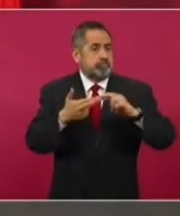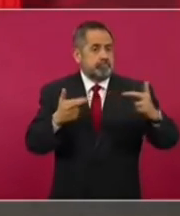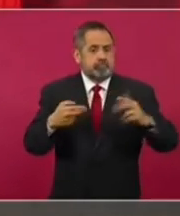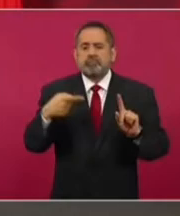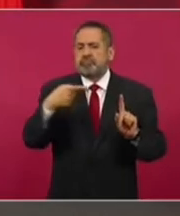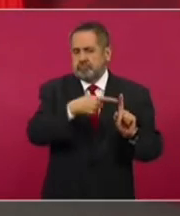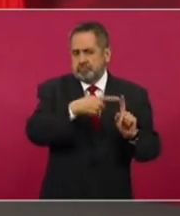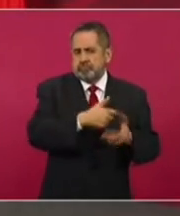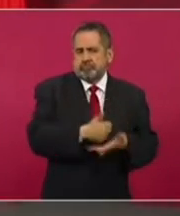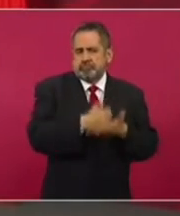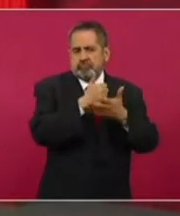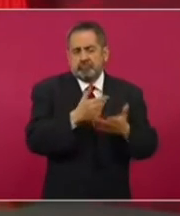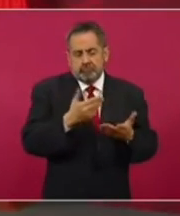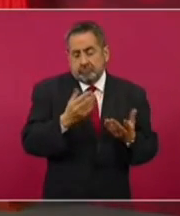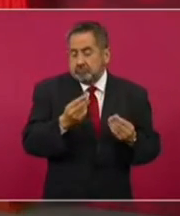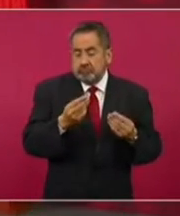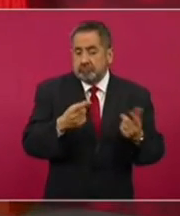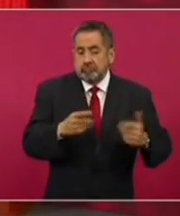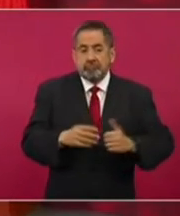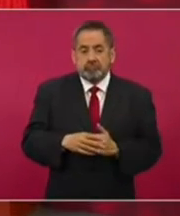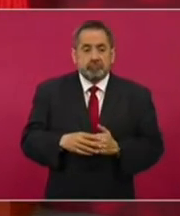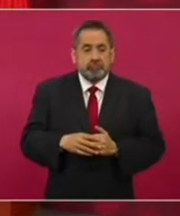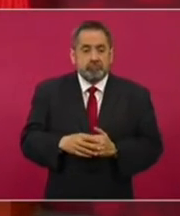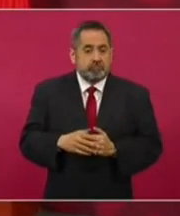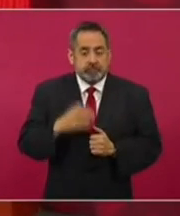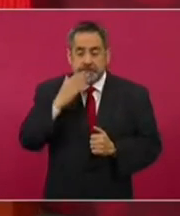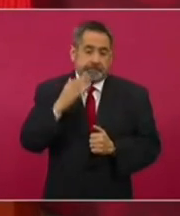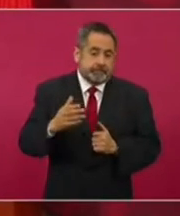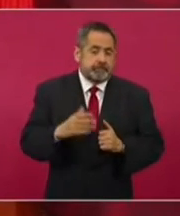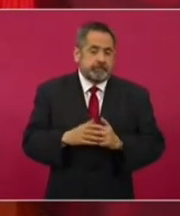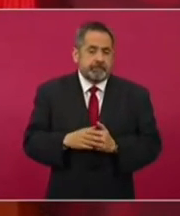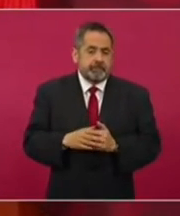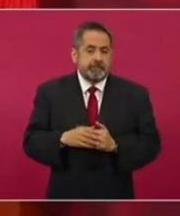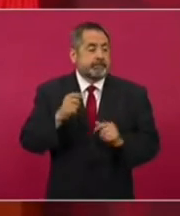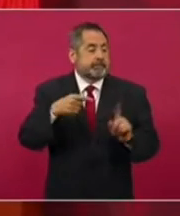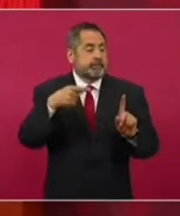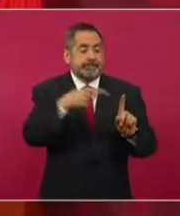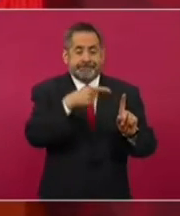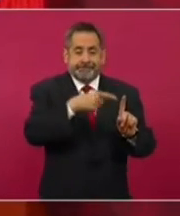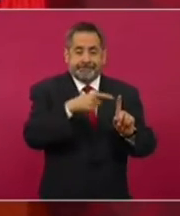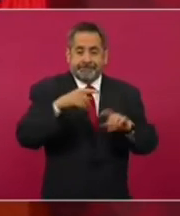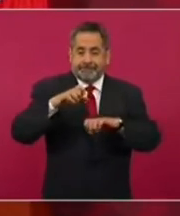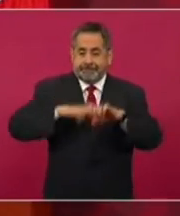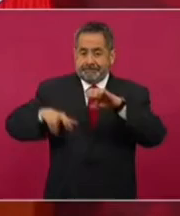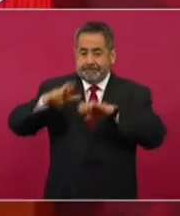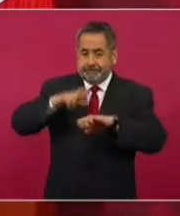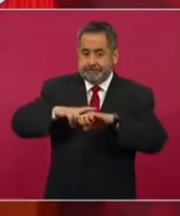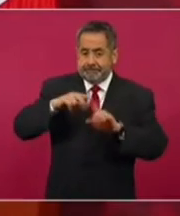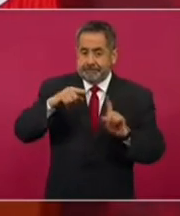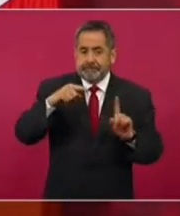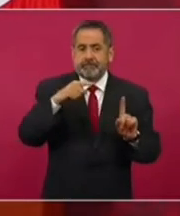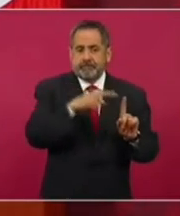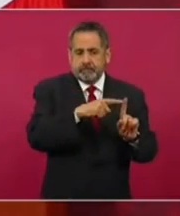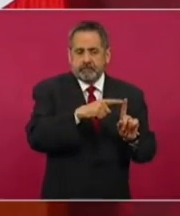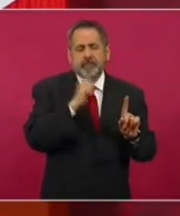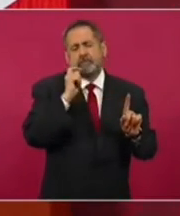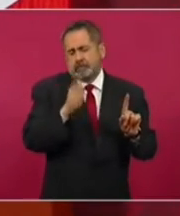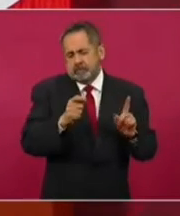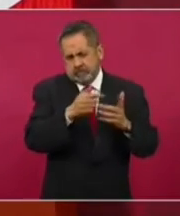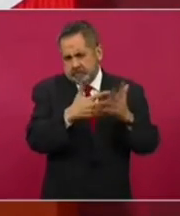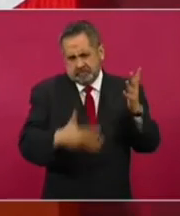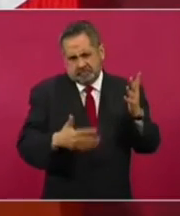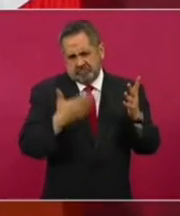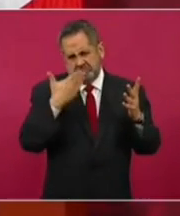La suerte que se tiene es que este embajador, entre otras cosas,